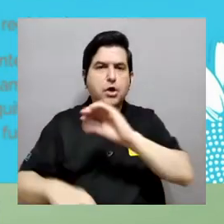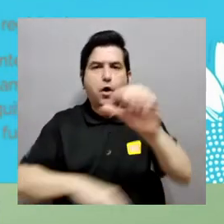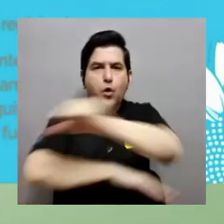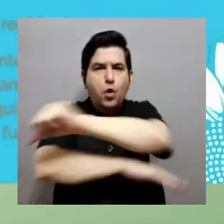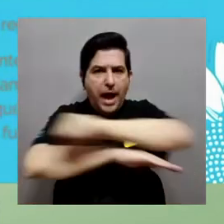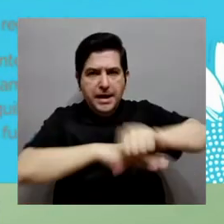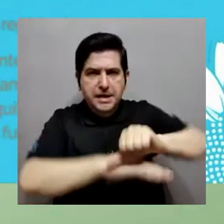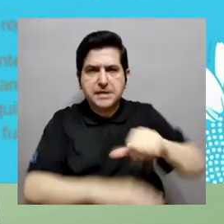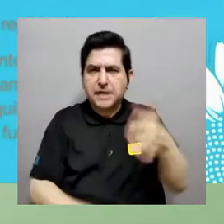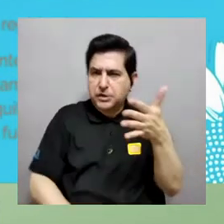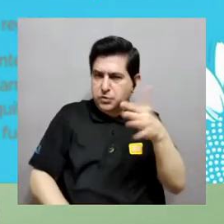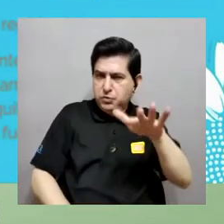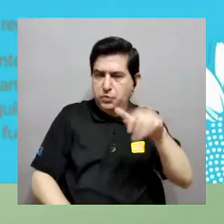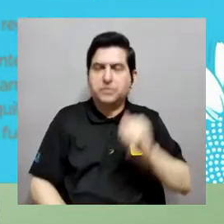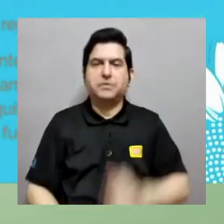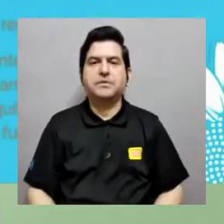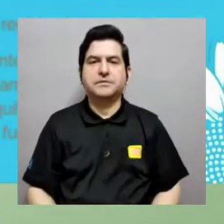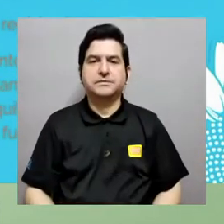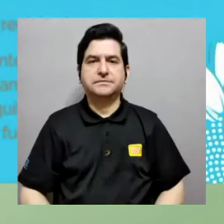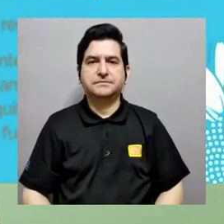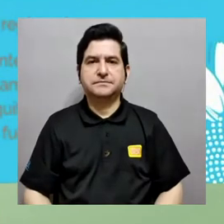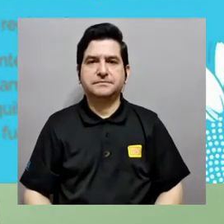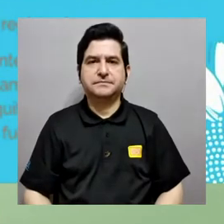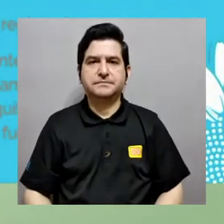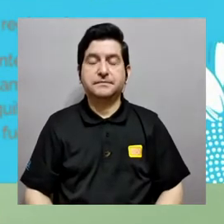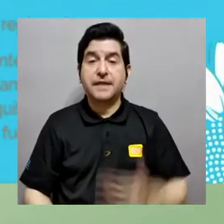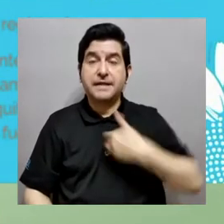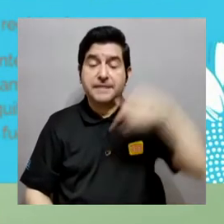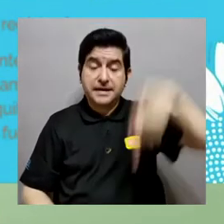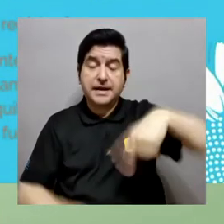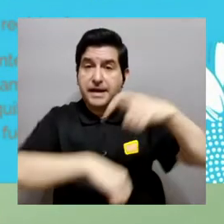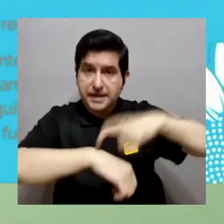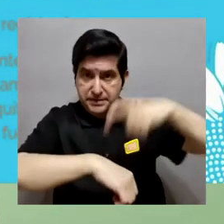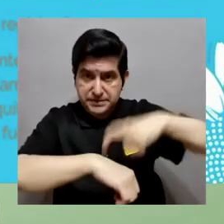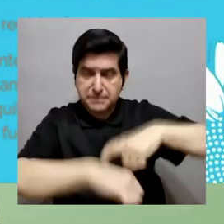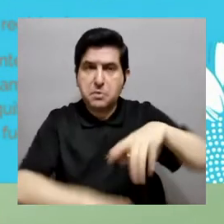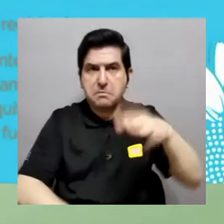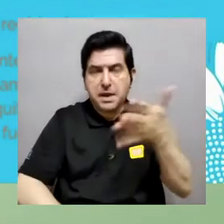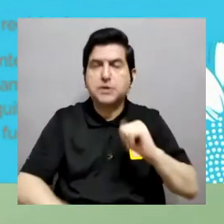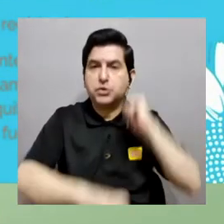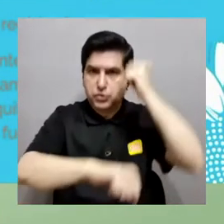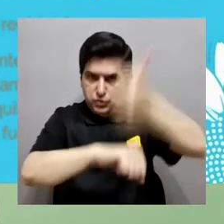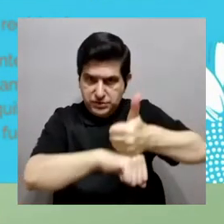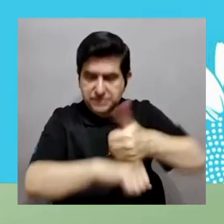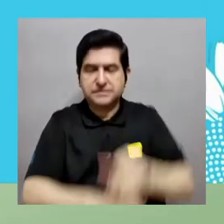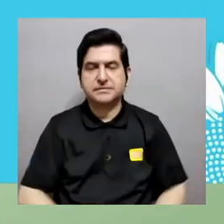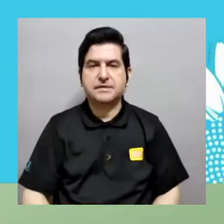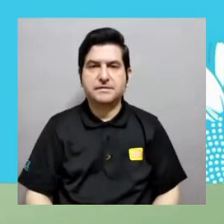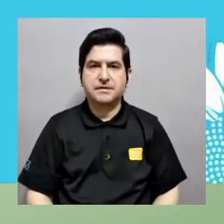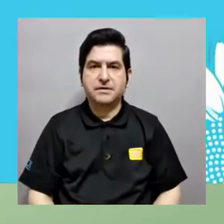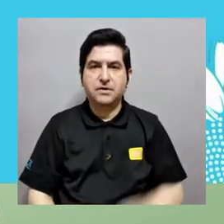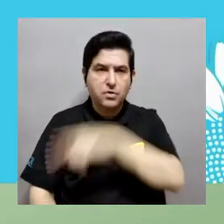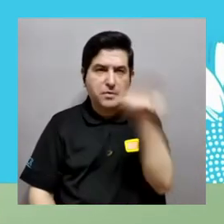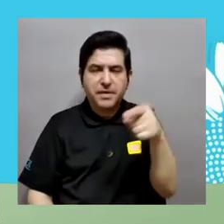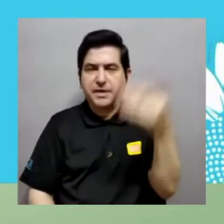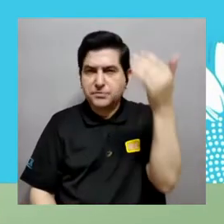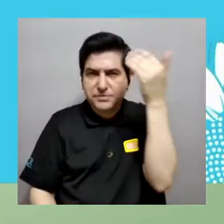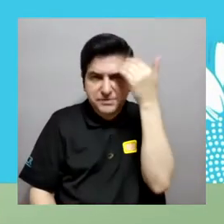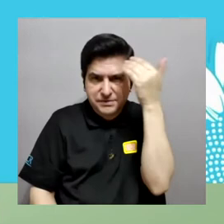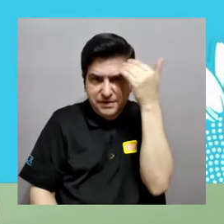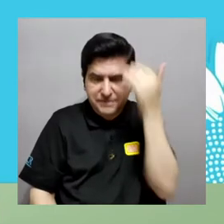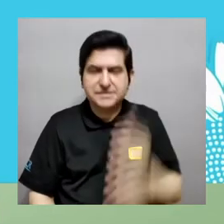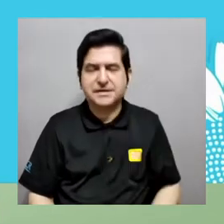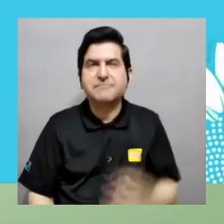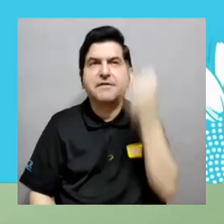tenemos otros clósetes de designar tamaño y otras arquitecturas, en verdad, bastante parecidas. Bueno, lo que tenemos hoy en día